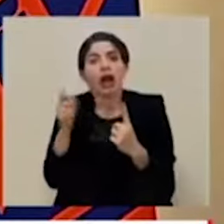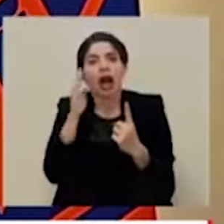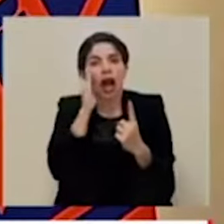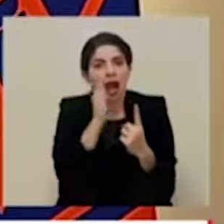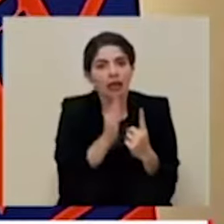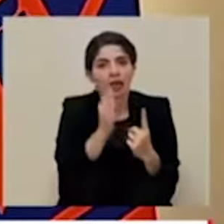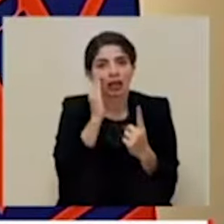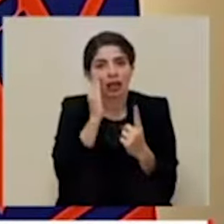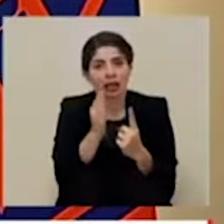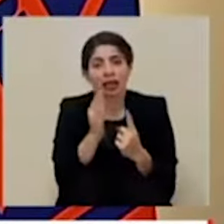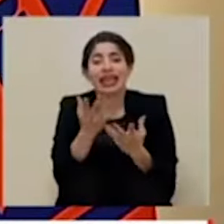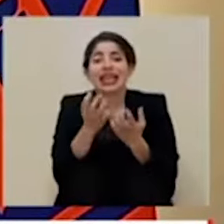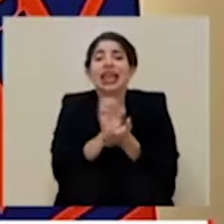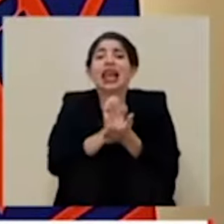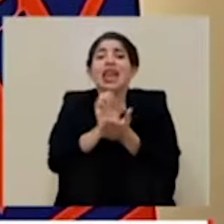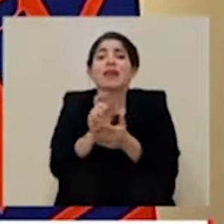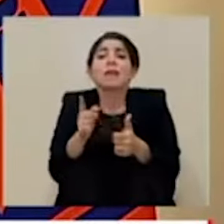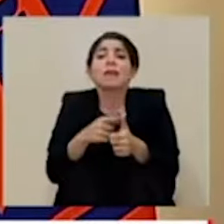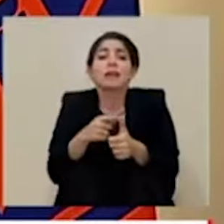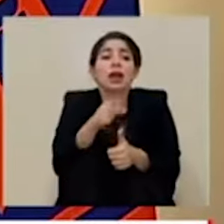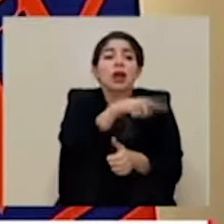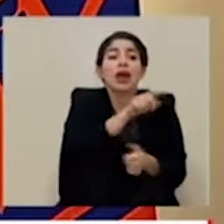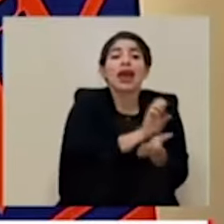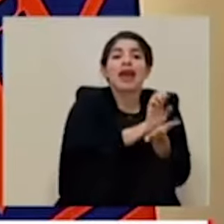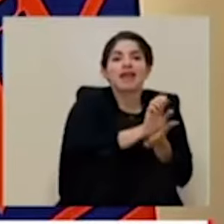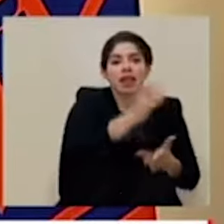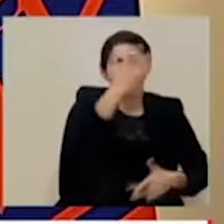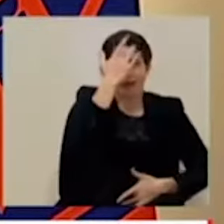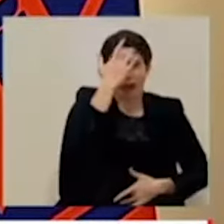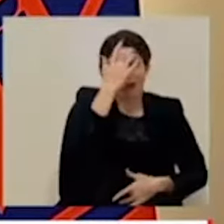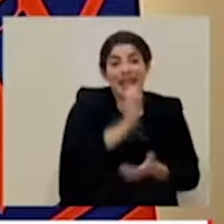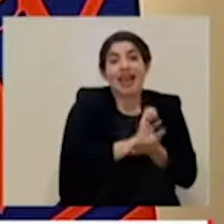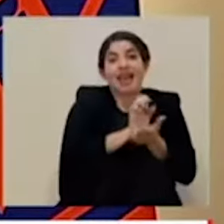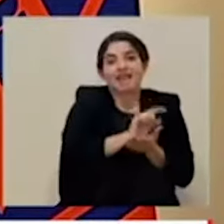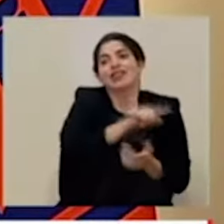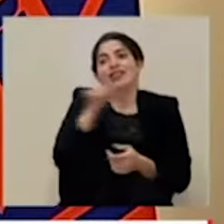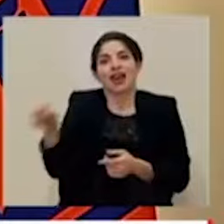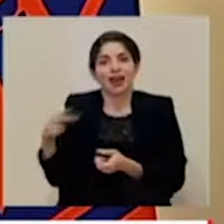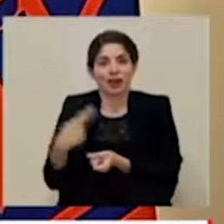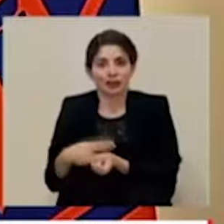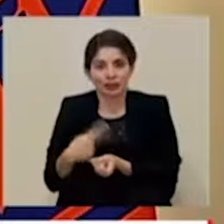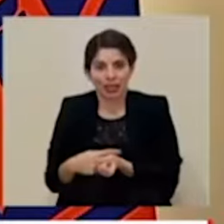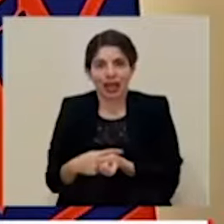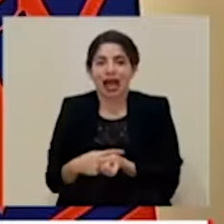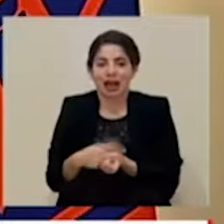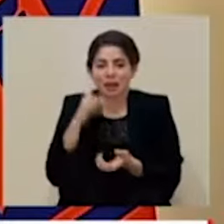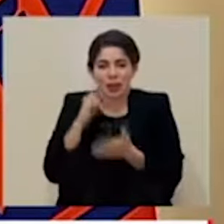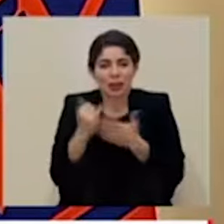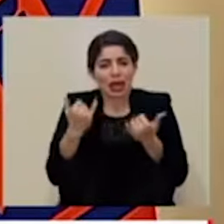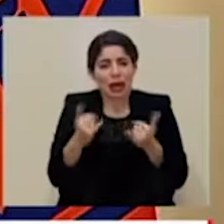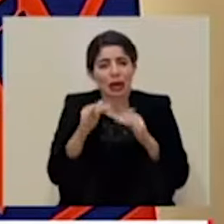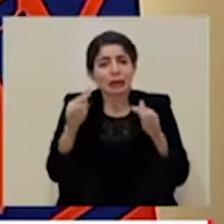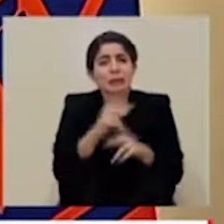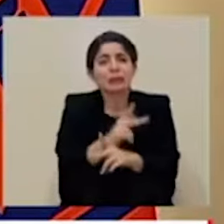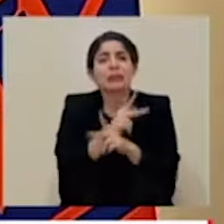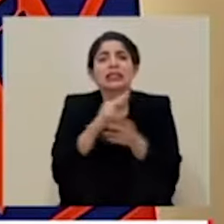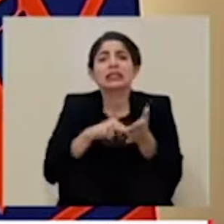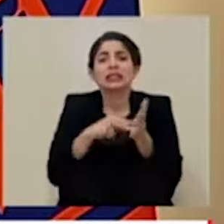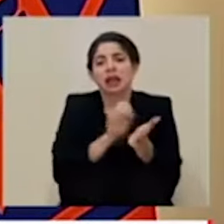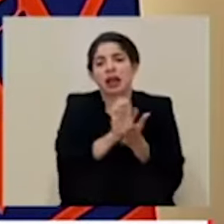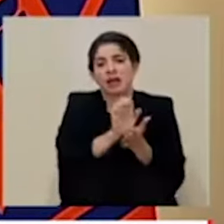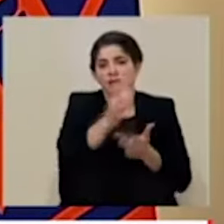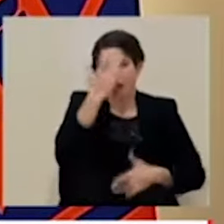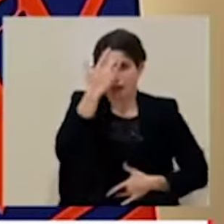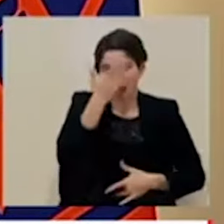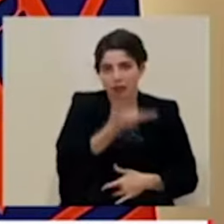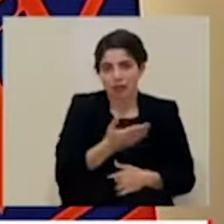enfermen, que lleguen a los hospitales, eso es el llamado a la prevención que tenemos que hacer. Finalmente,